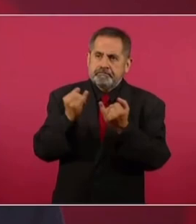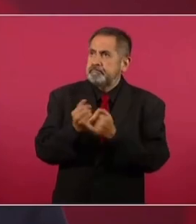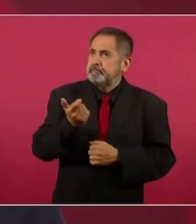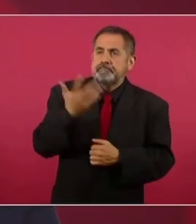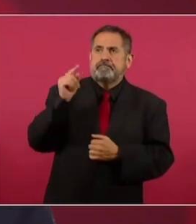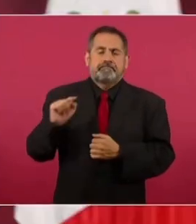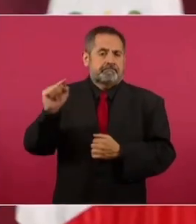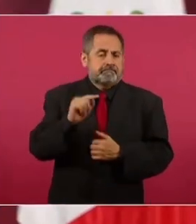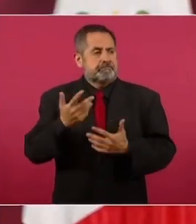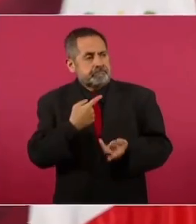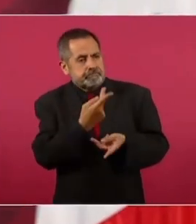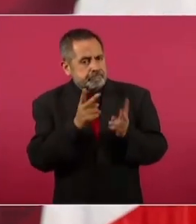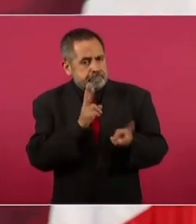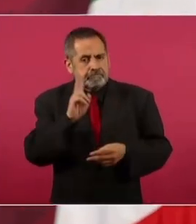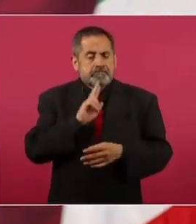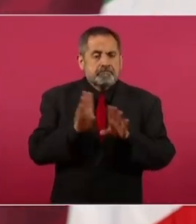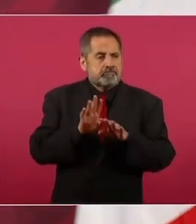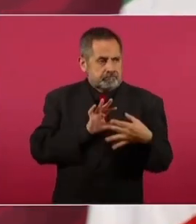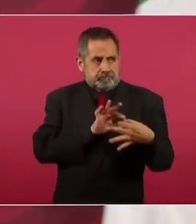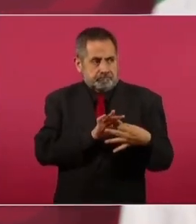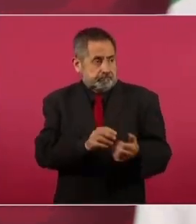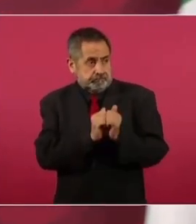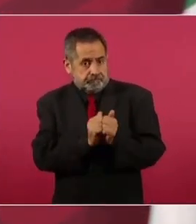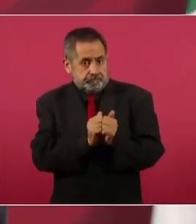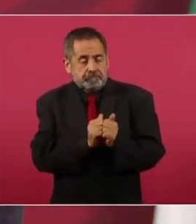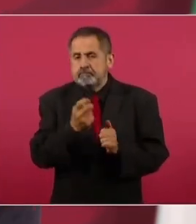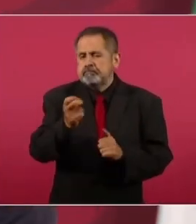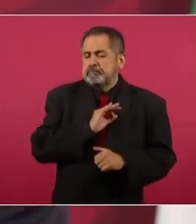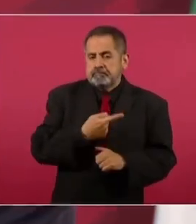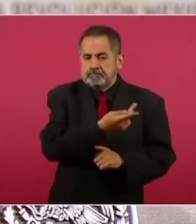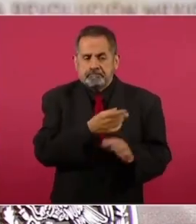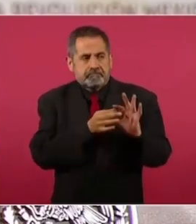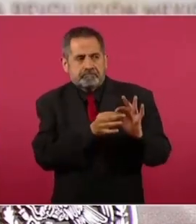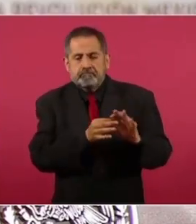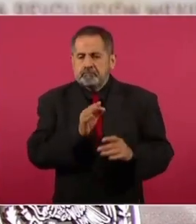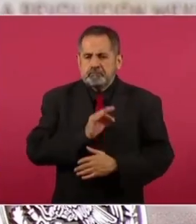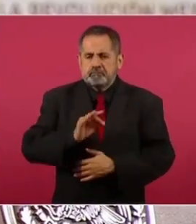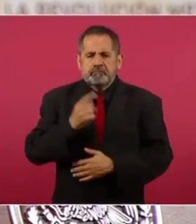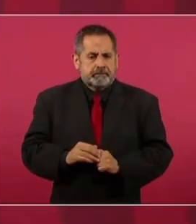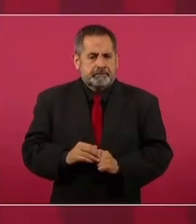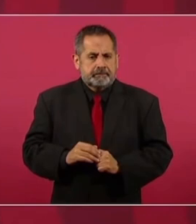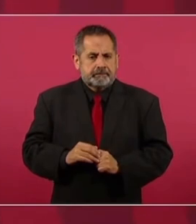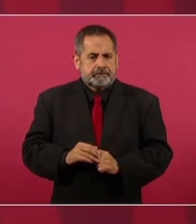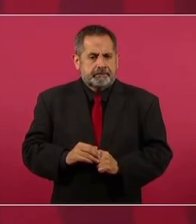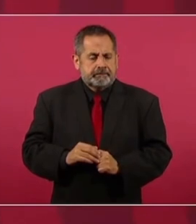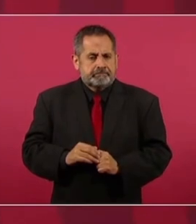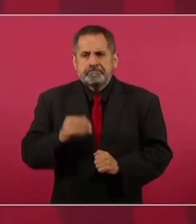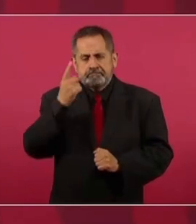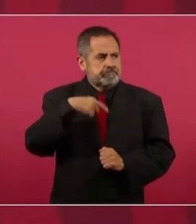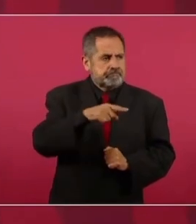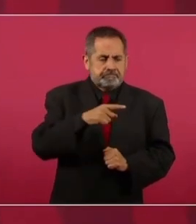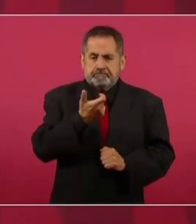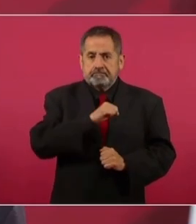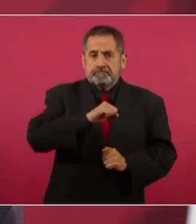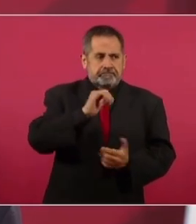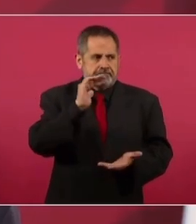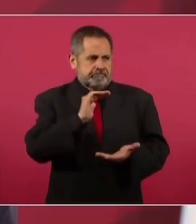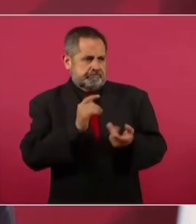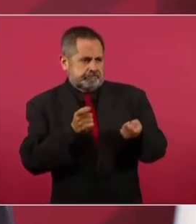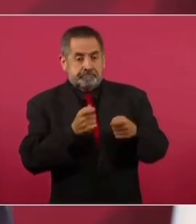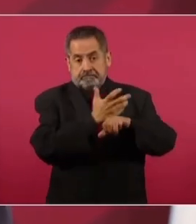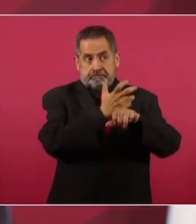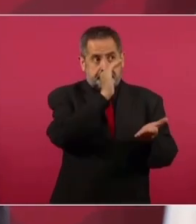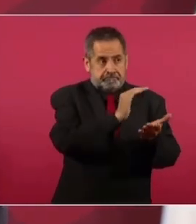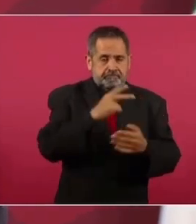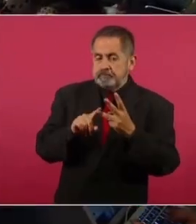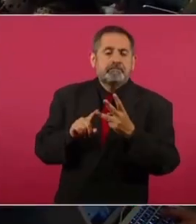podemos cerrar filas, trabajar como un acuerdo para controlar la inflación en Estados